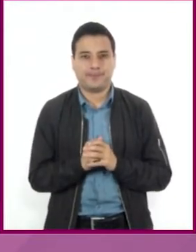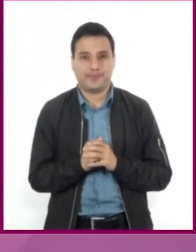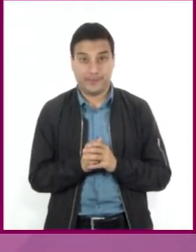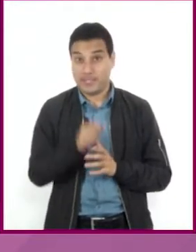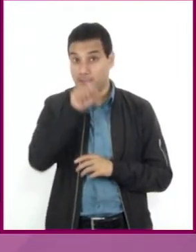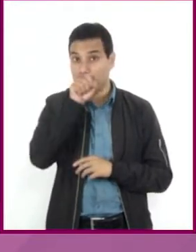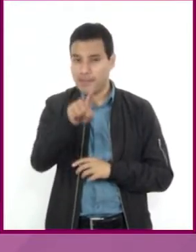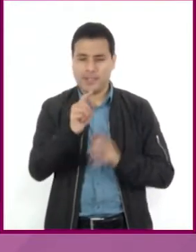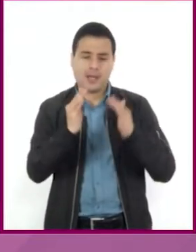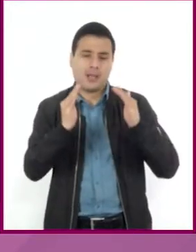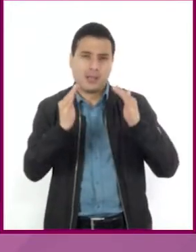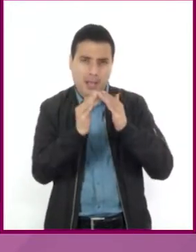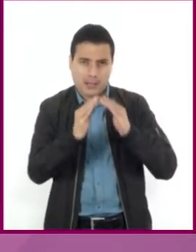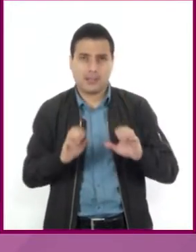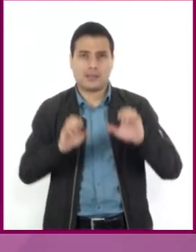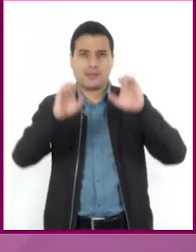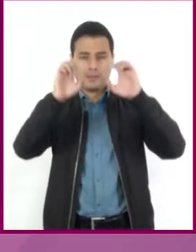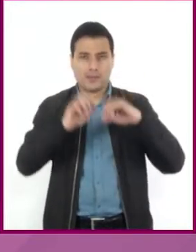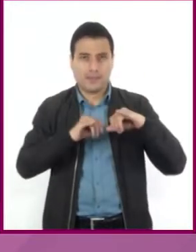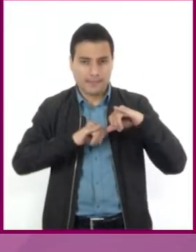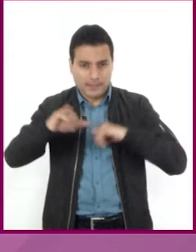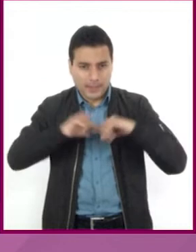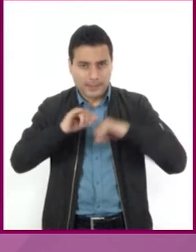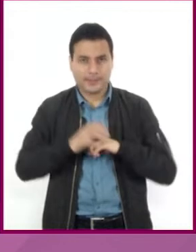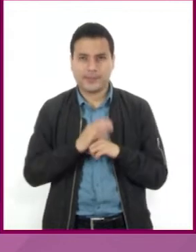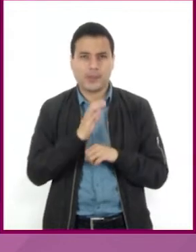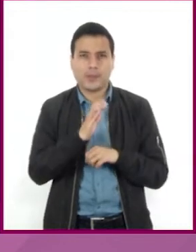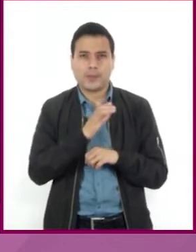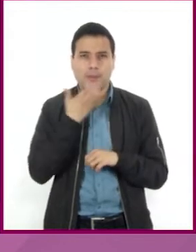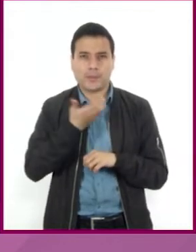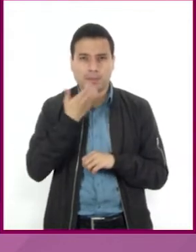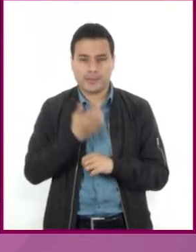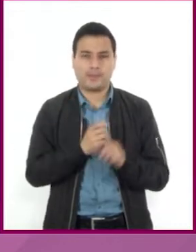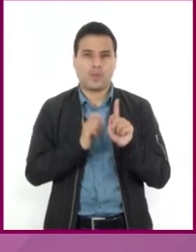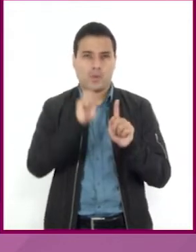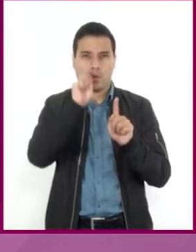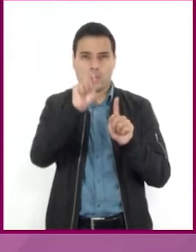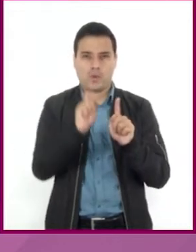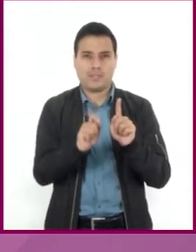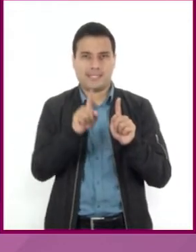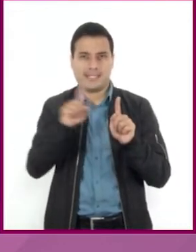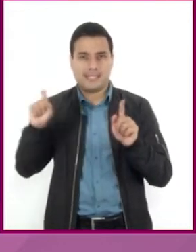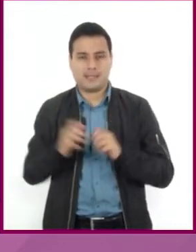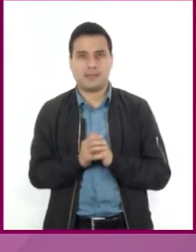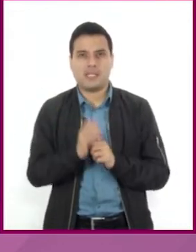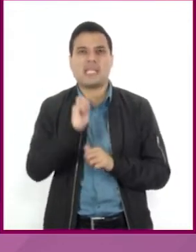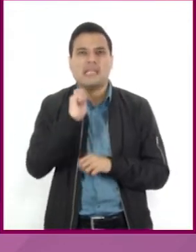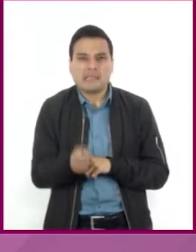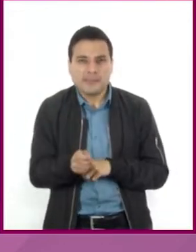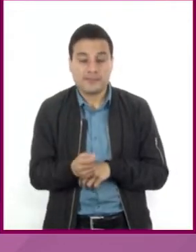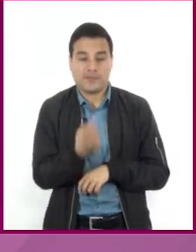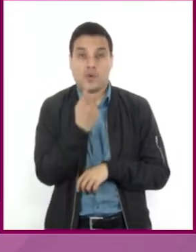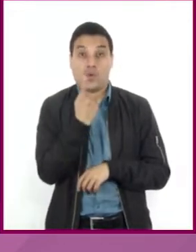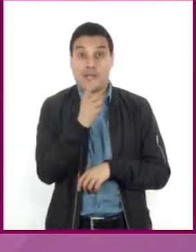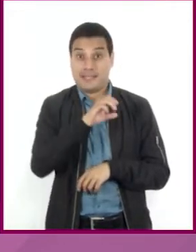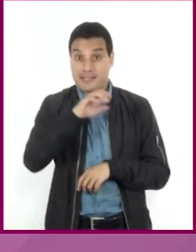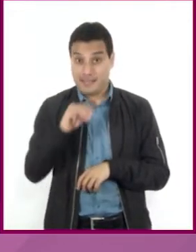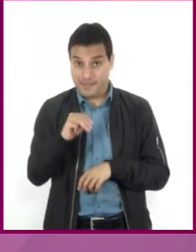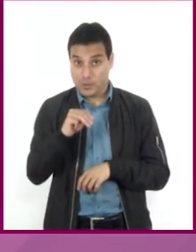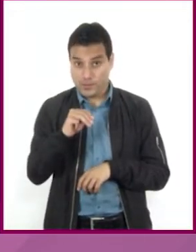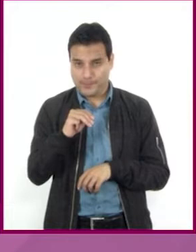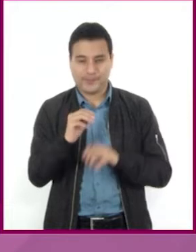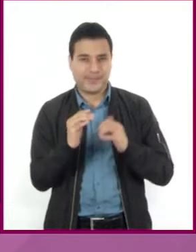arquitectónicos la escala más común es 1 a 100, lo que significa que un centímetro del plano